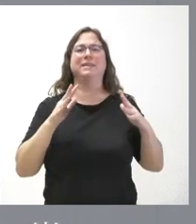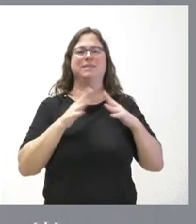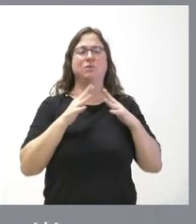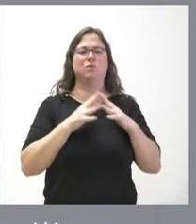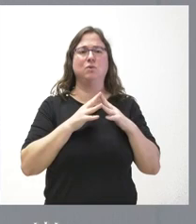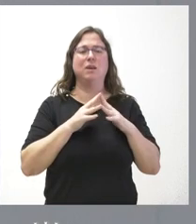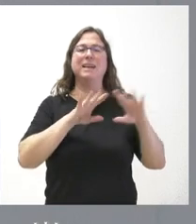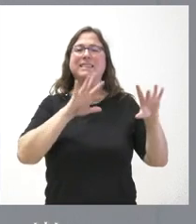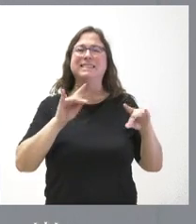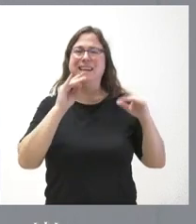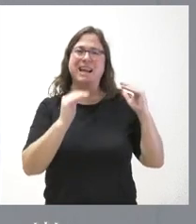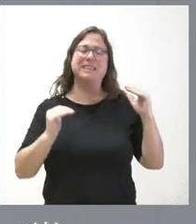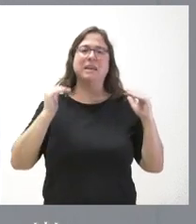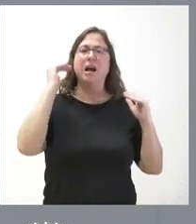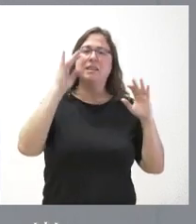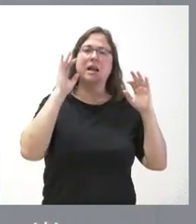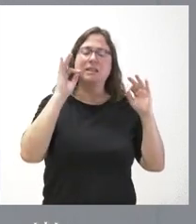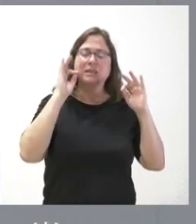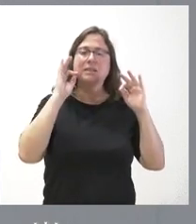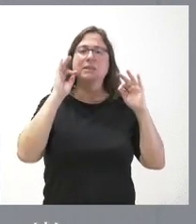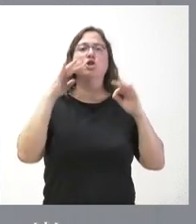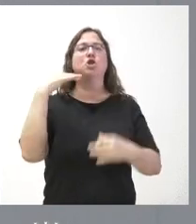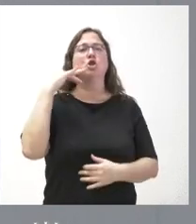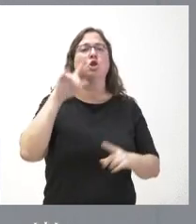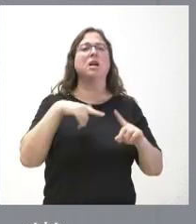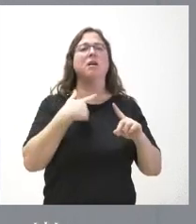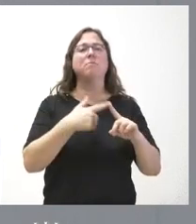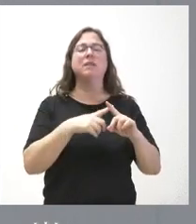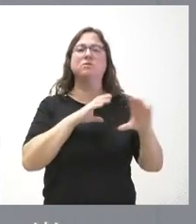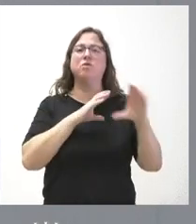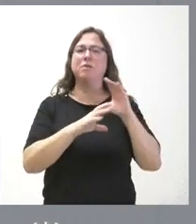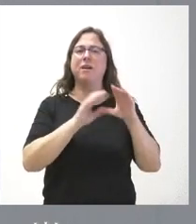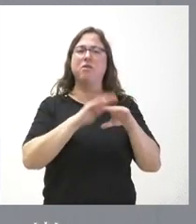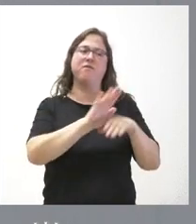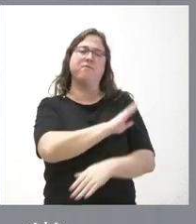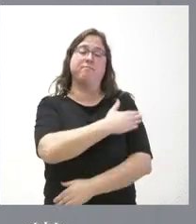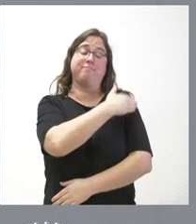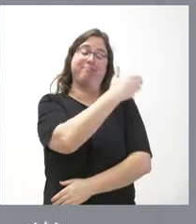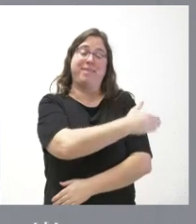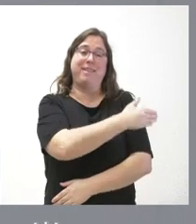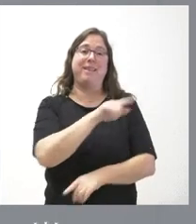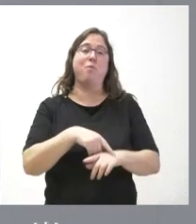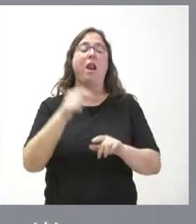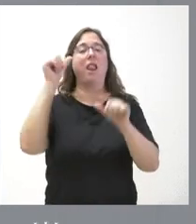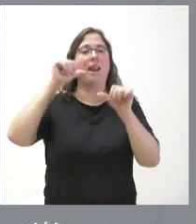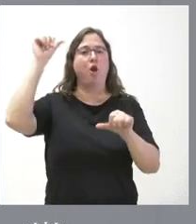tierras altas de Soria, así como con las comunicaciones de la comunidad vecina de La Rioja.